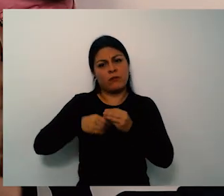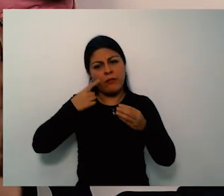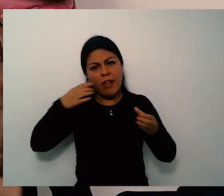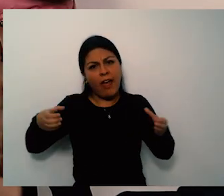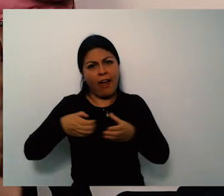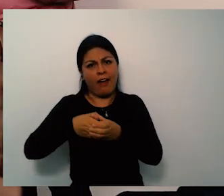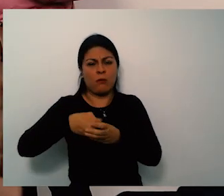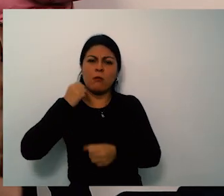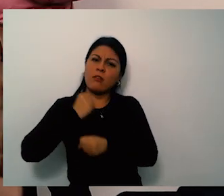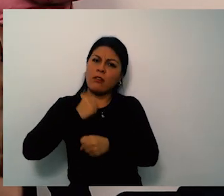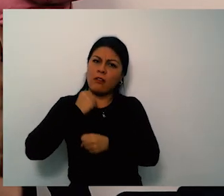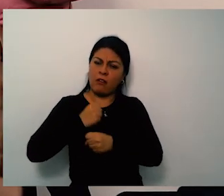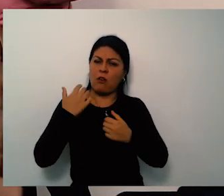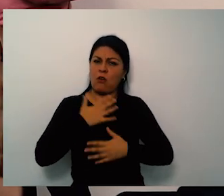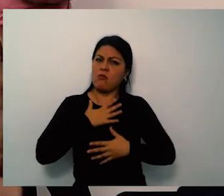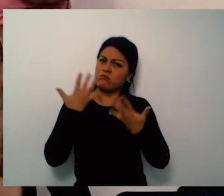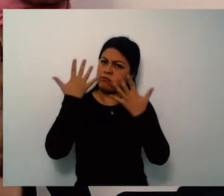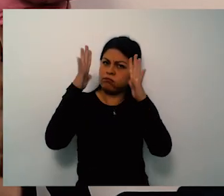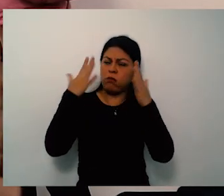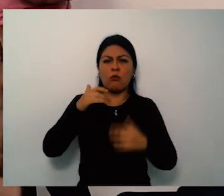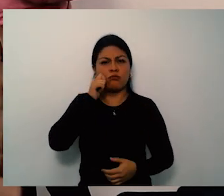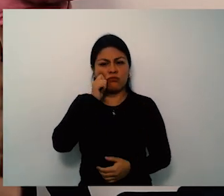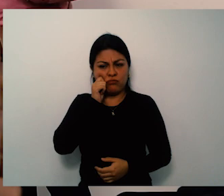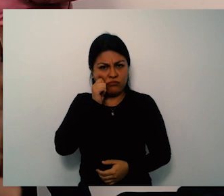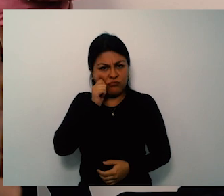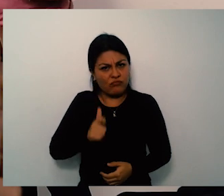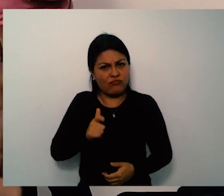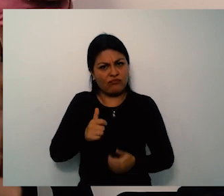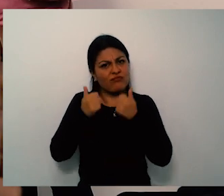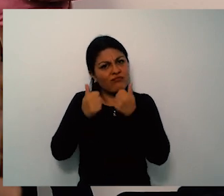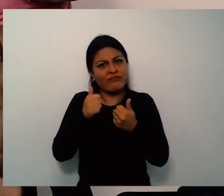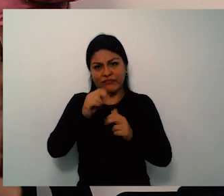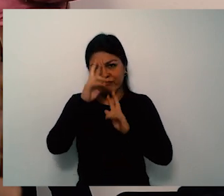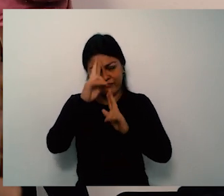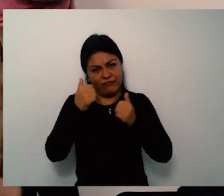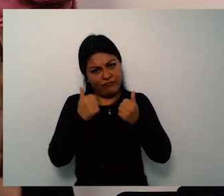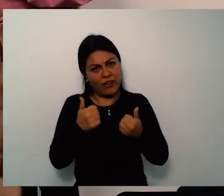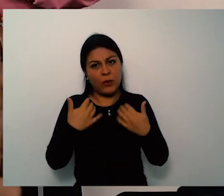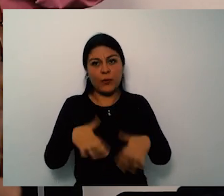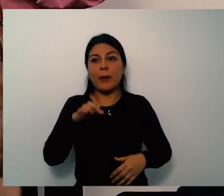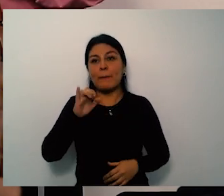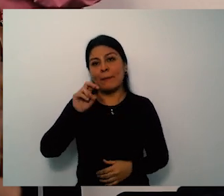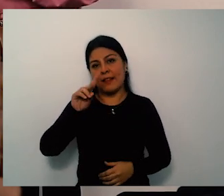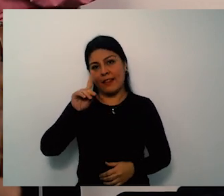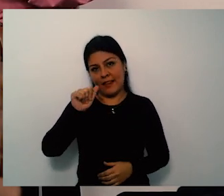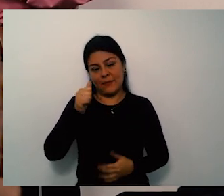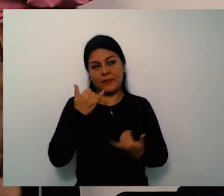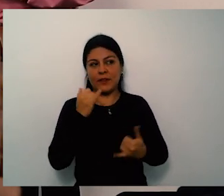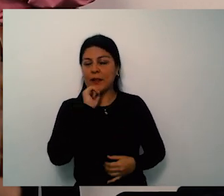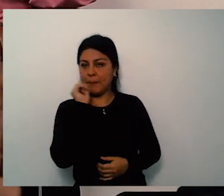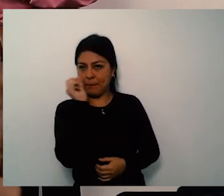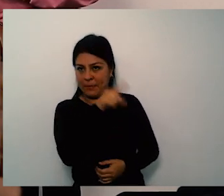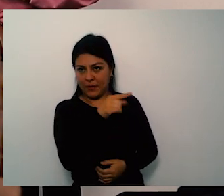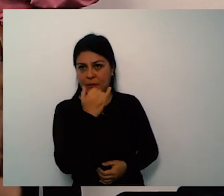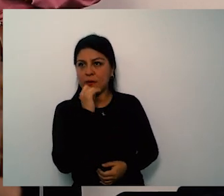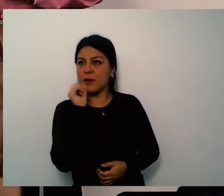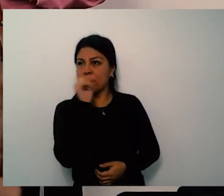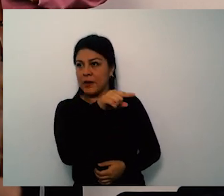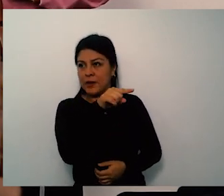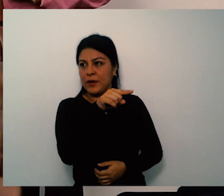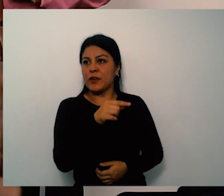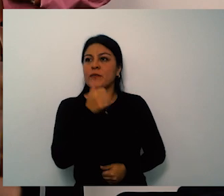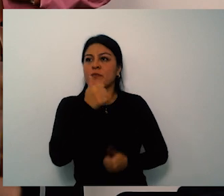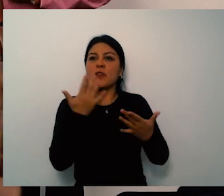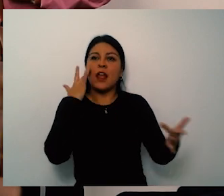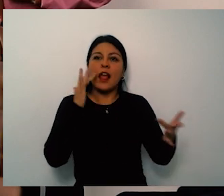las instancias y de todas maneras necesitamos más ambulancias de 3 a 4